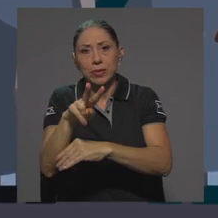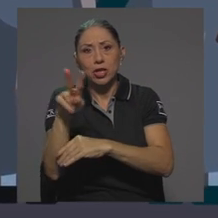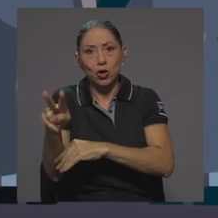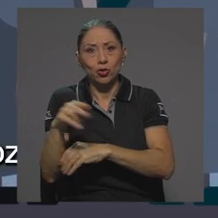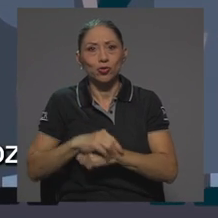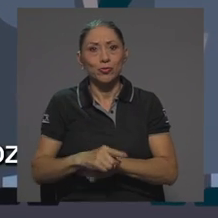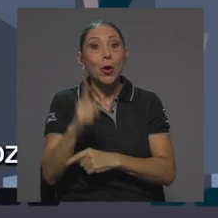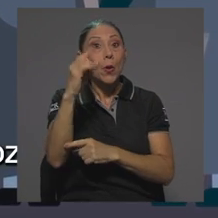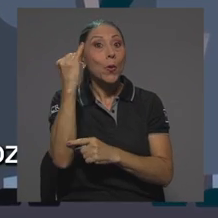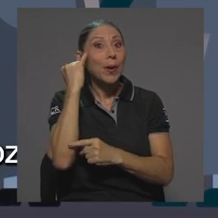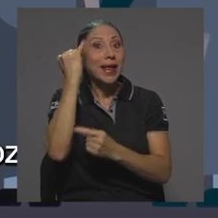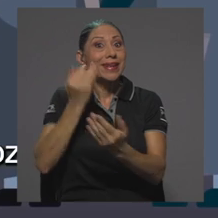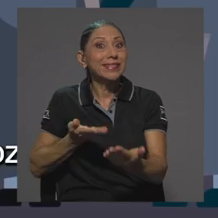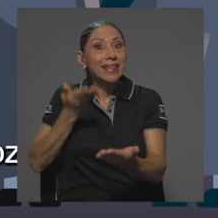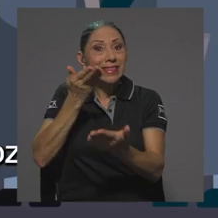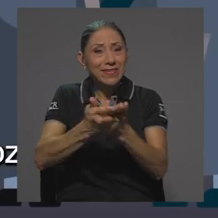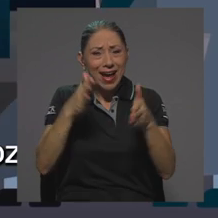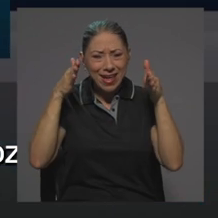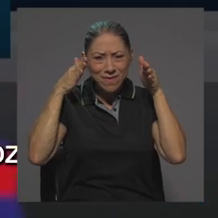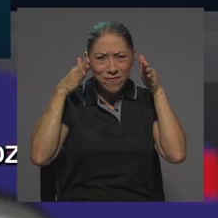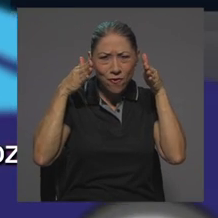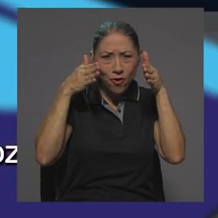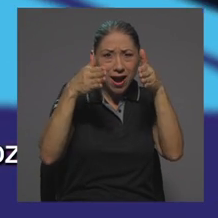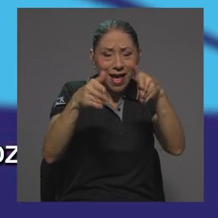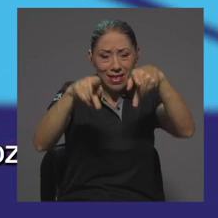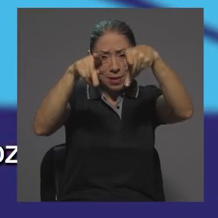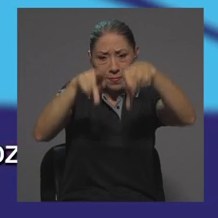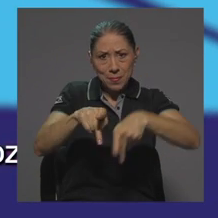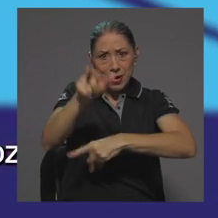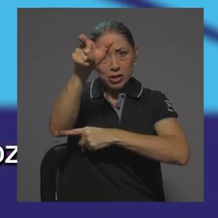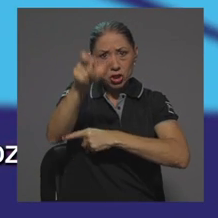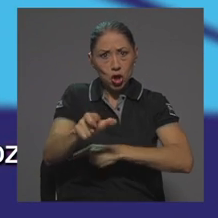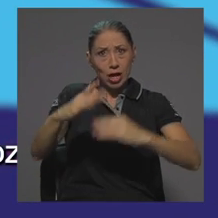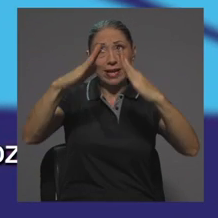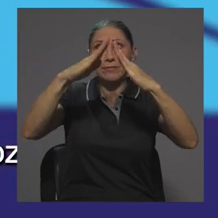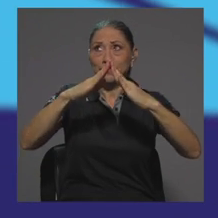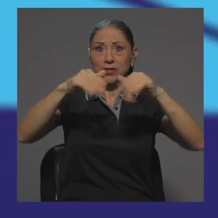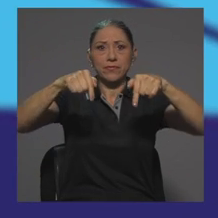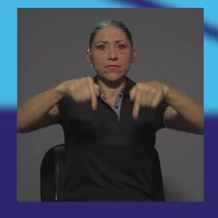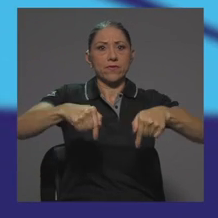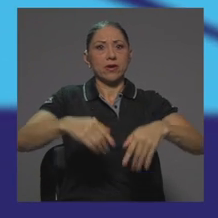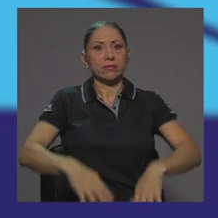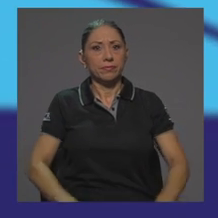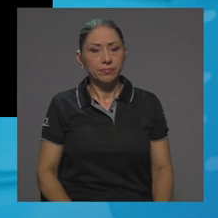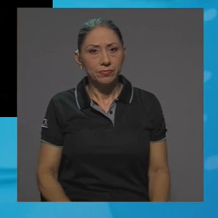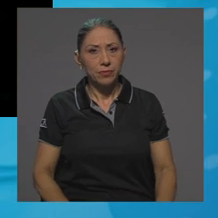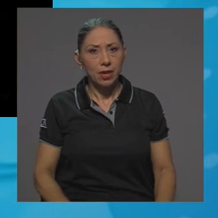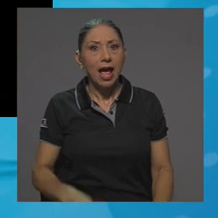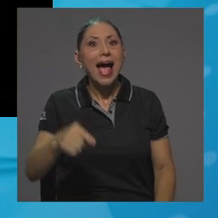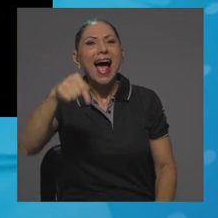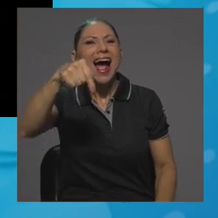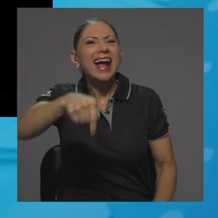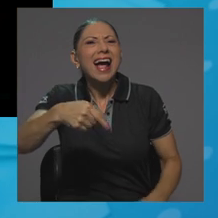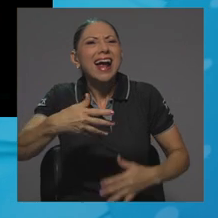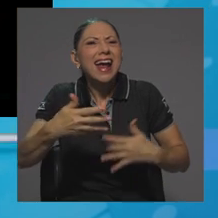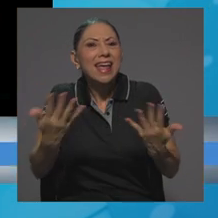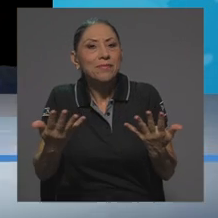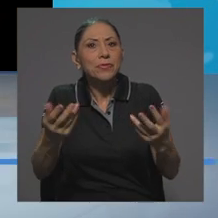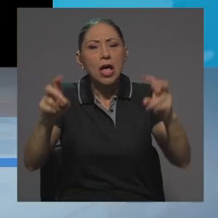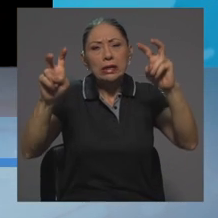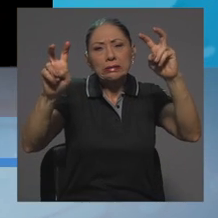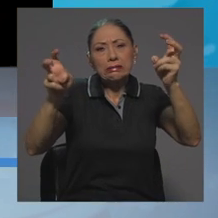iniciativa enfocada en la persona ciudadana. Lo que vamos a tener acá es contenidos